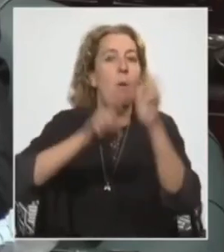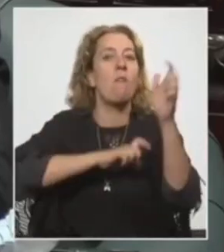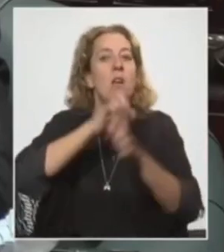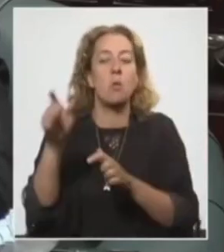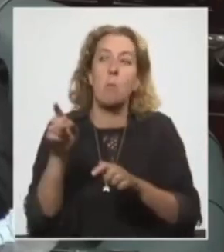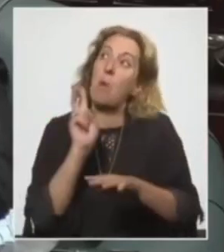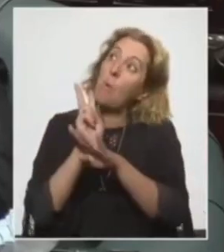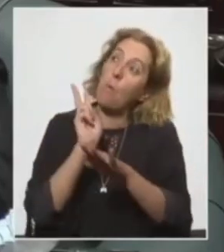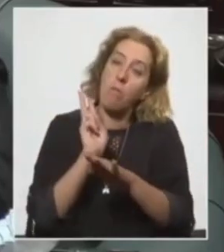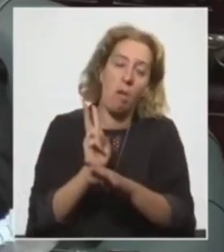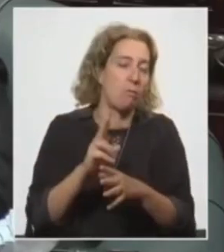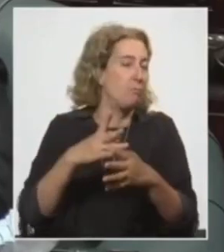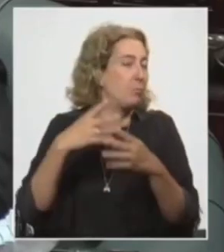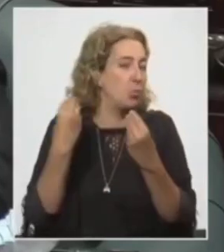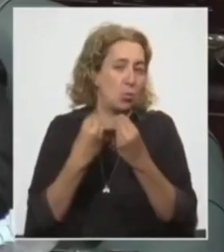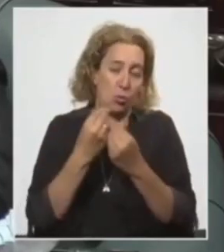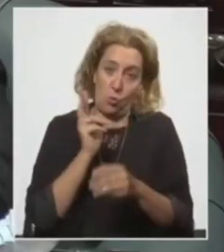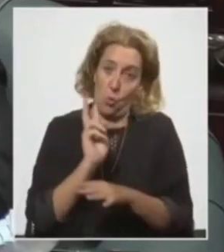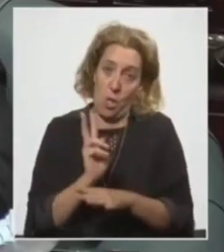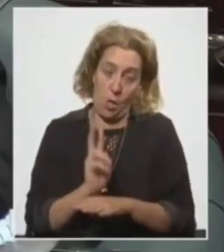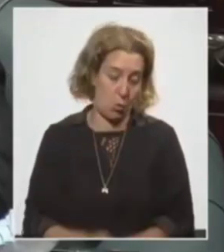cuidado, para extremar cuidados,